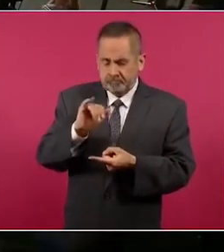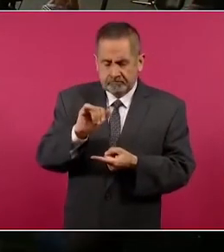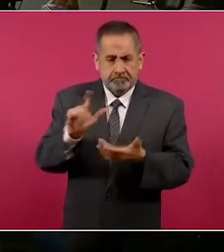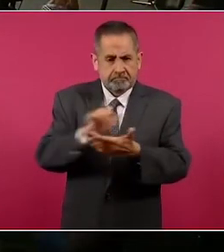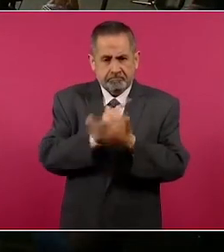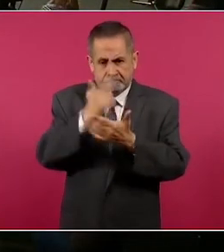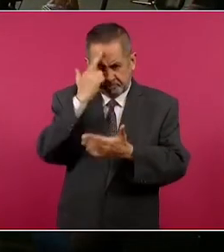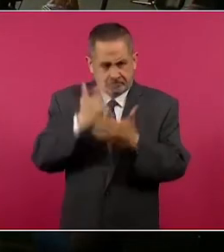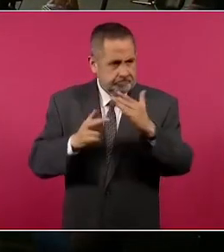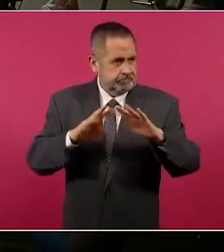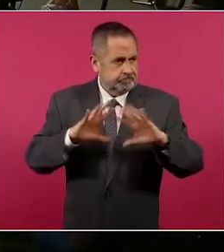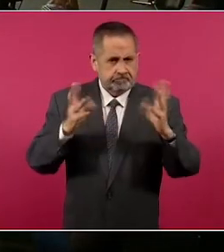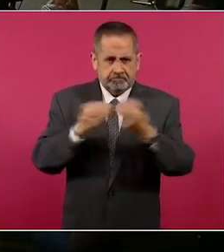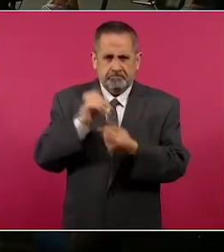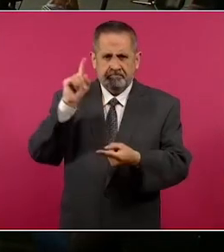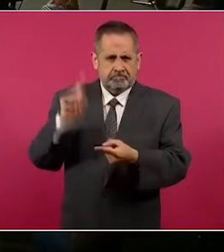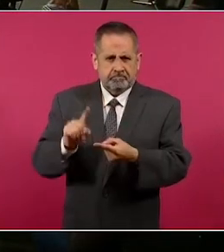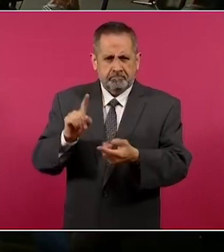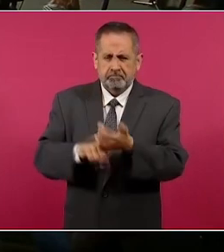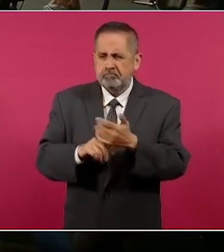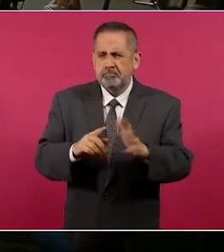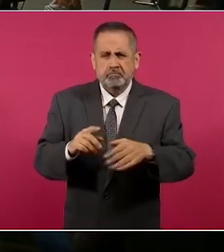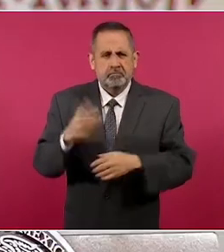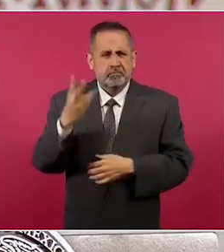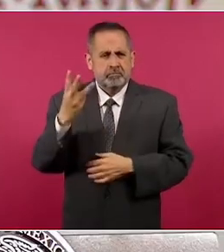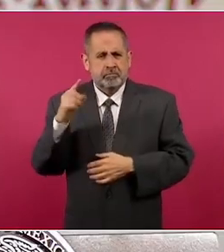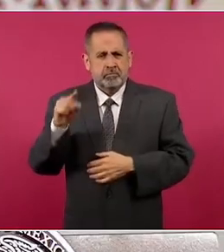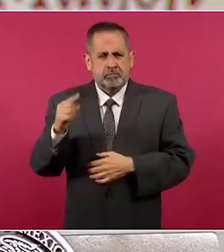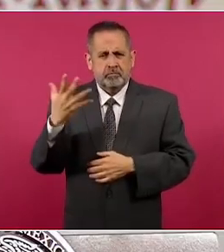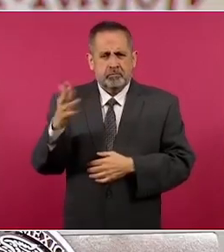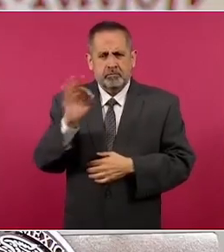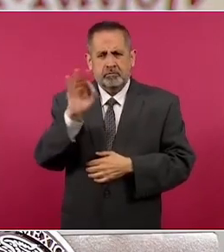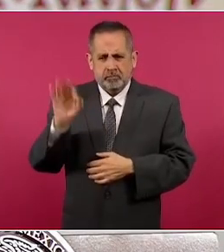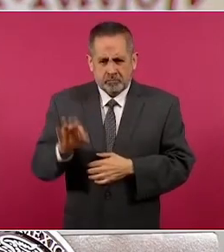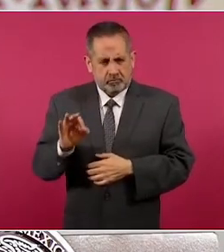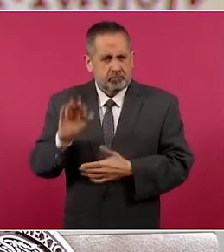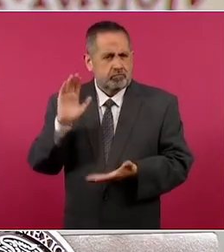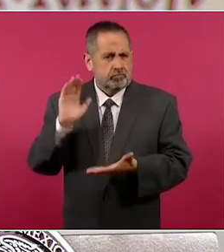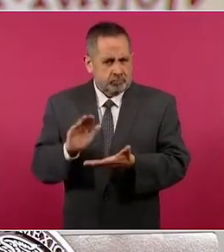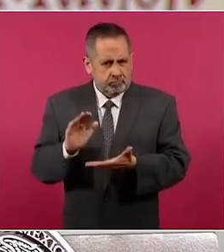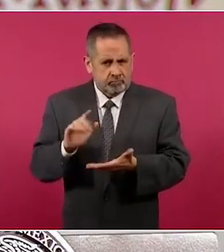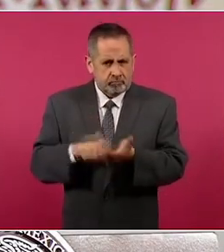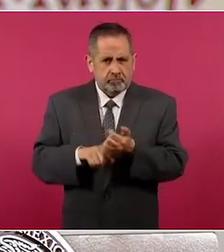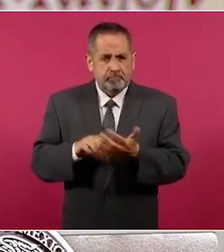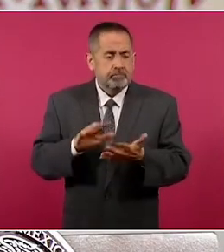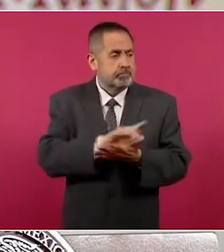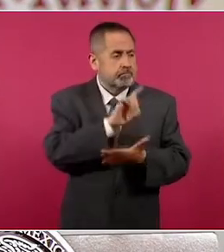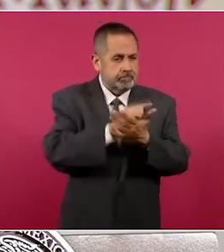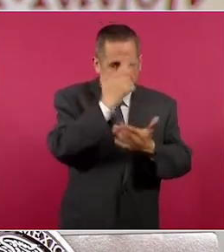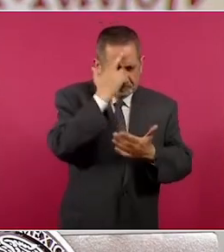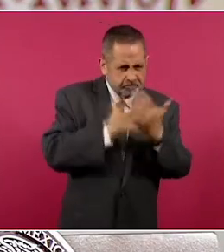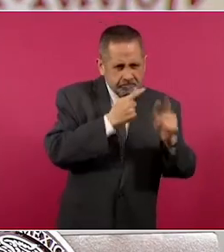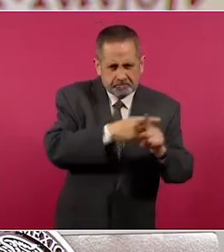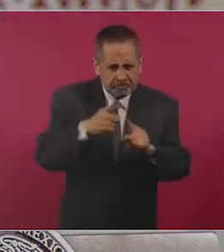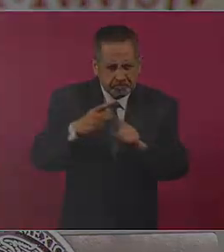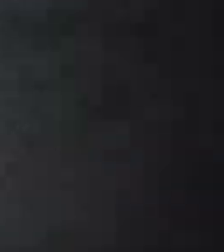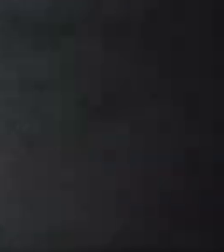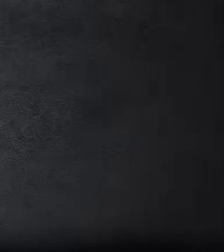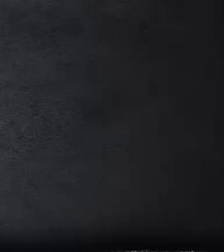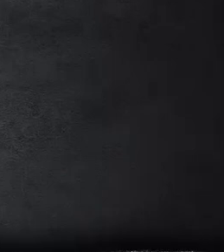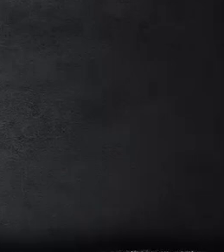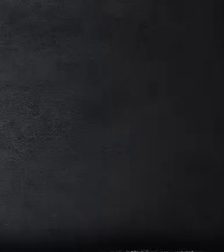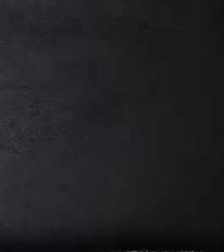delictivo general de cerca de un 3.5 por ciento en la mayoría de los delitos, es decir, en el índice delictivo general.